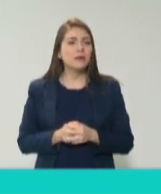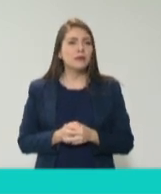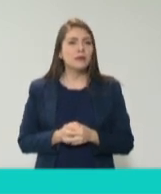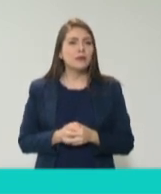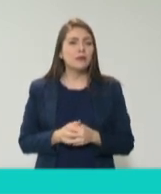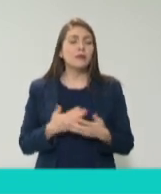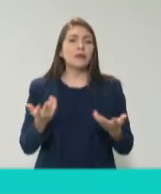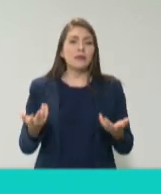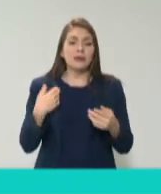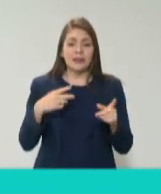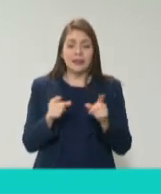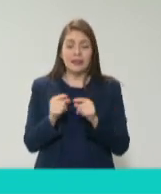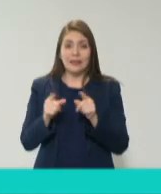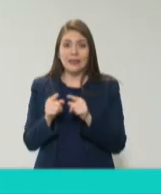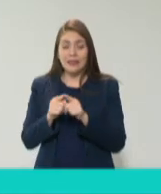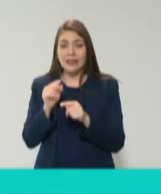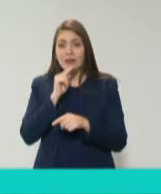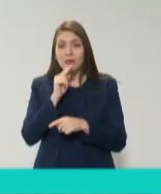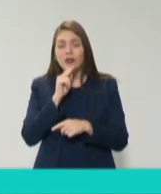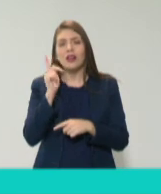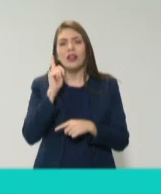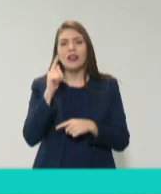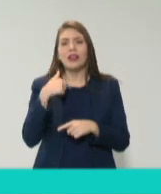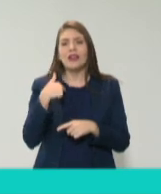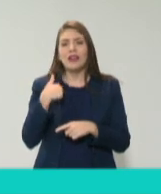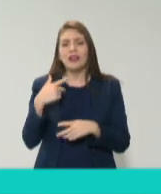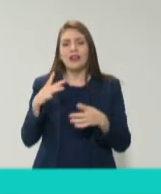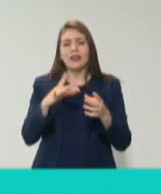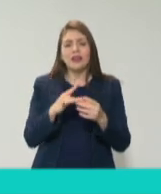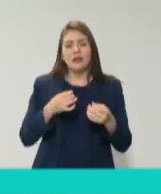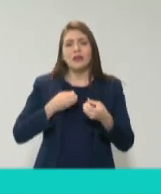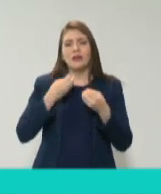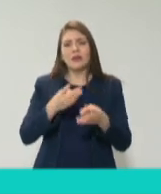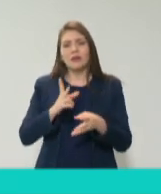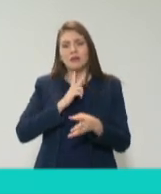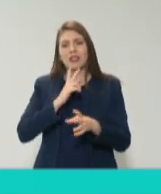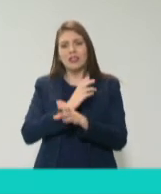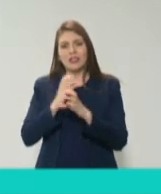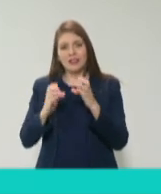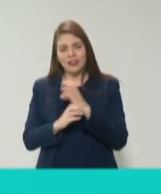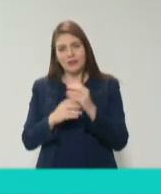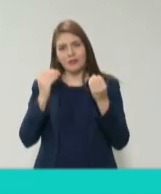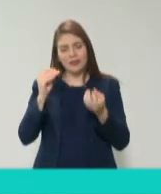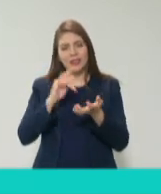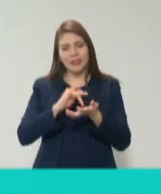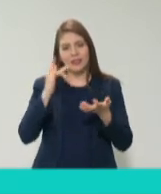haberles comunicado un poco de mis inquietudes y mis perspectivas. Muchas gracias.